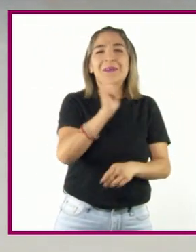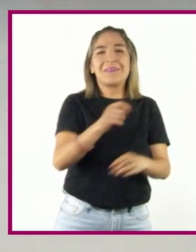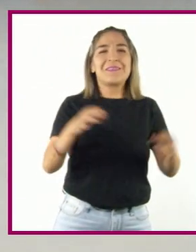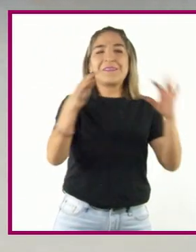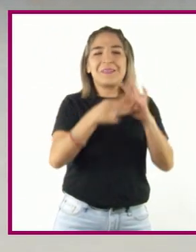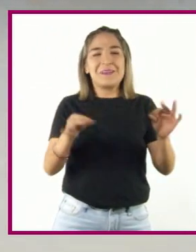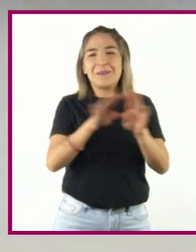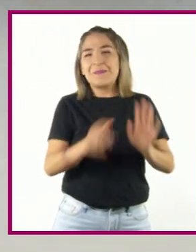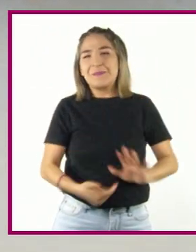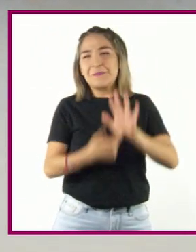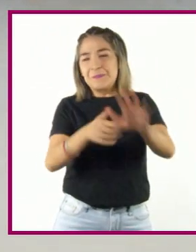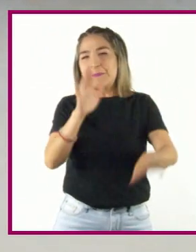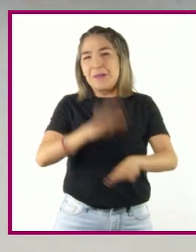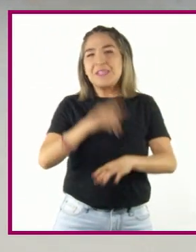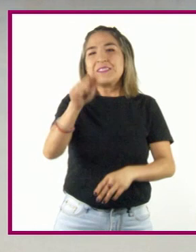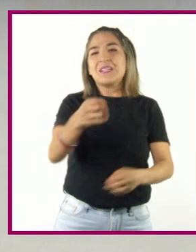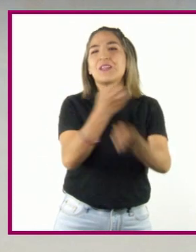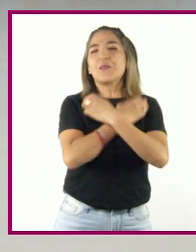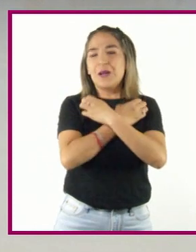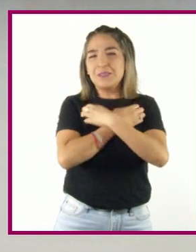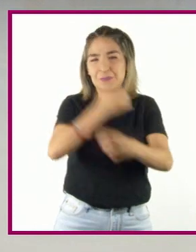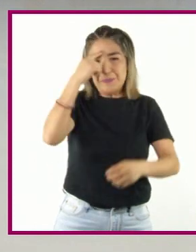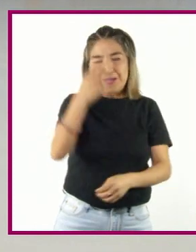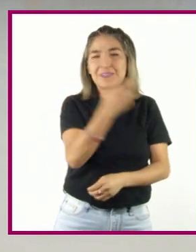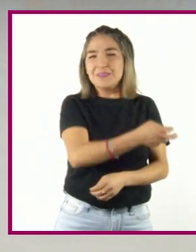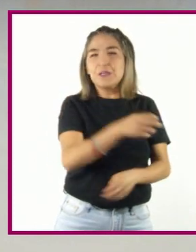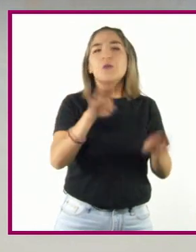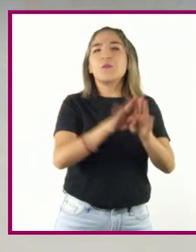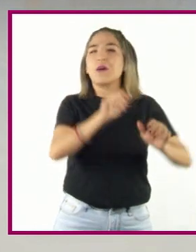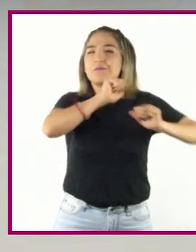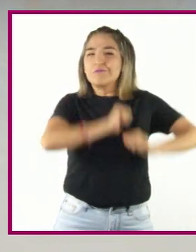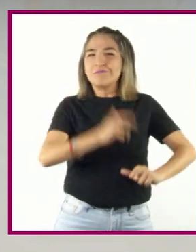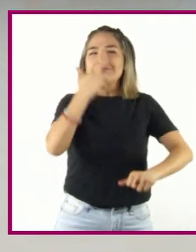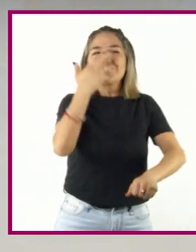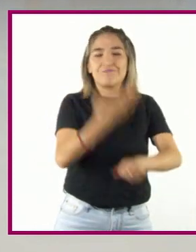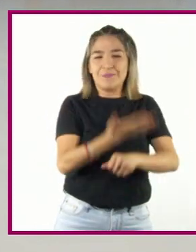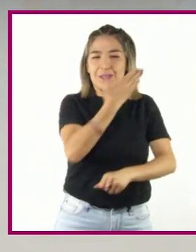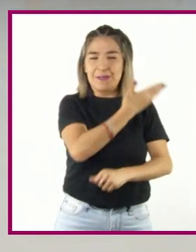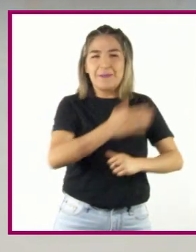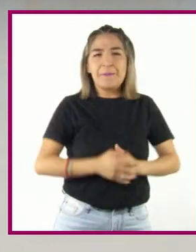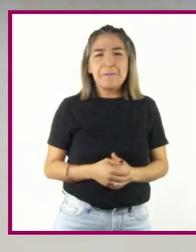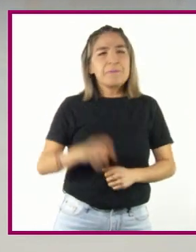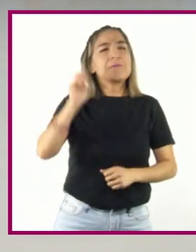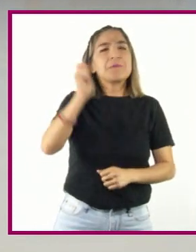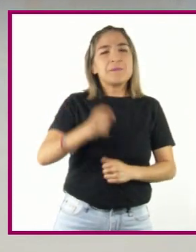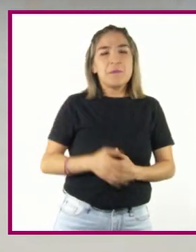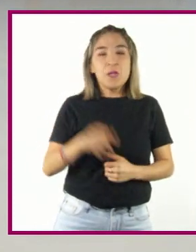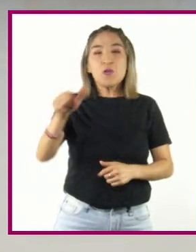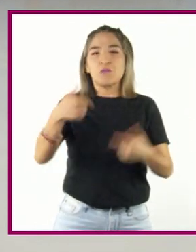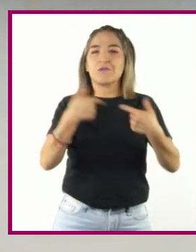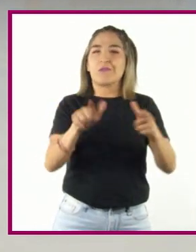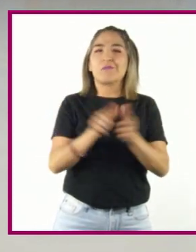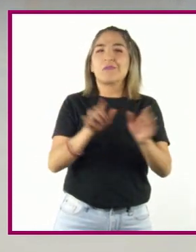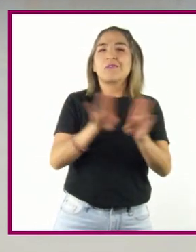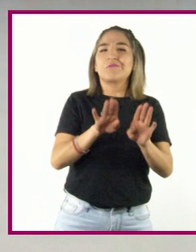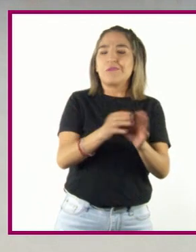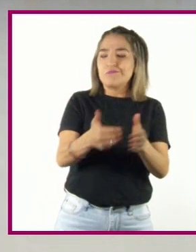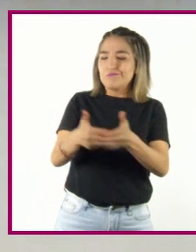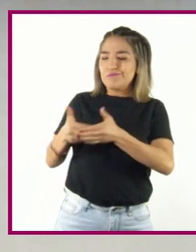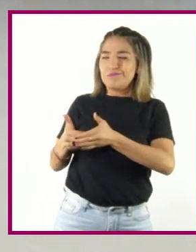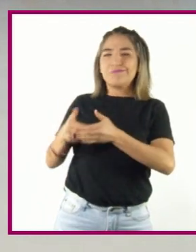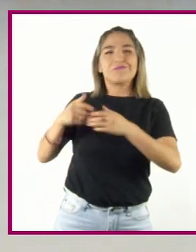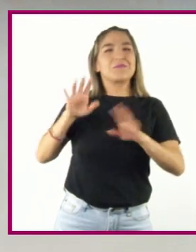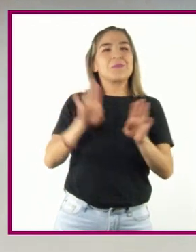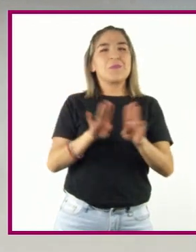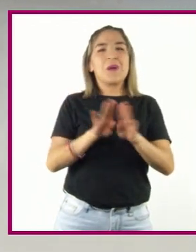acceso a una mayor cobertura de educación y a ciertos cargos en el gobierno. Es decir, eran un grupo privilegiado. Además,